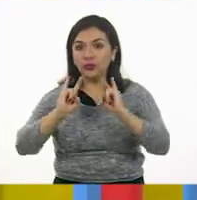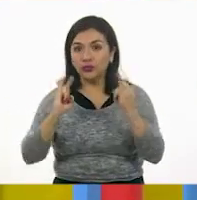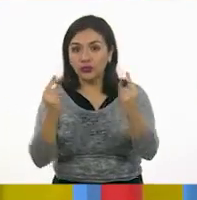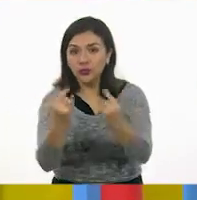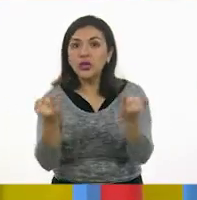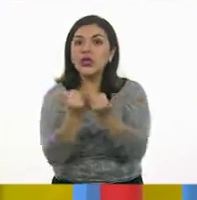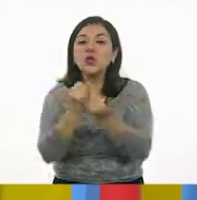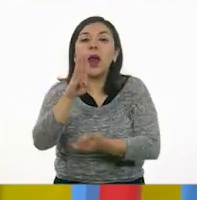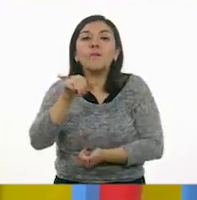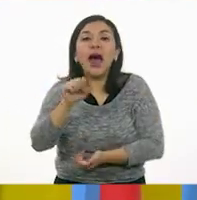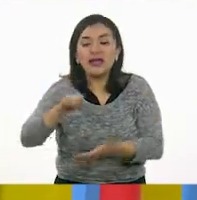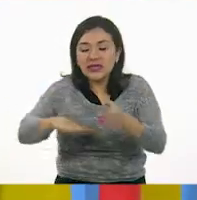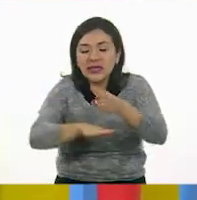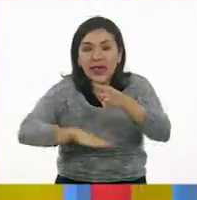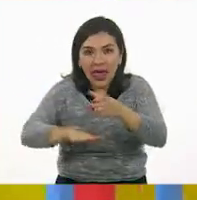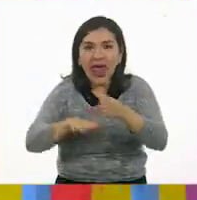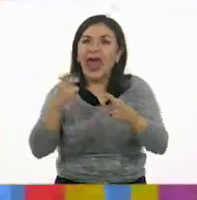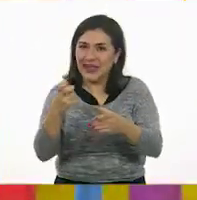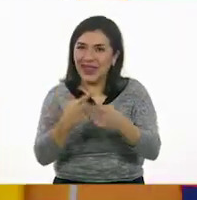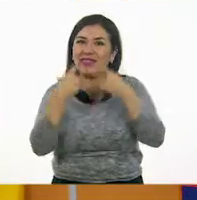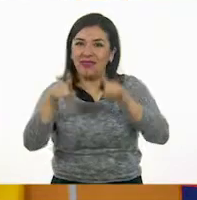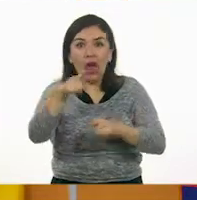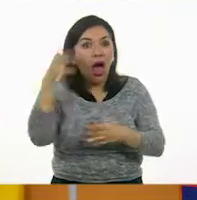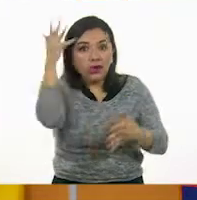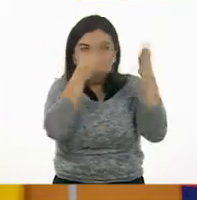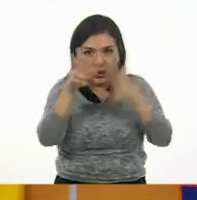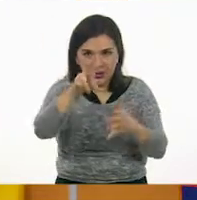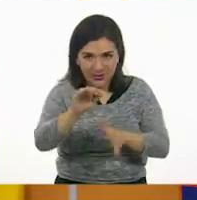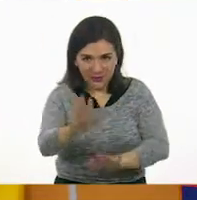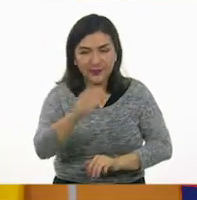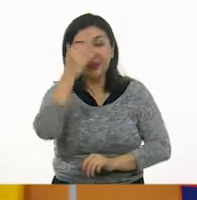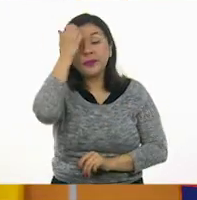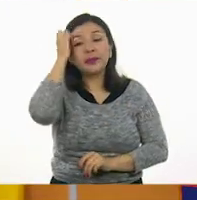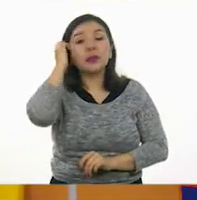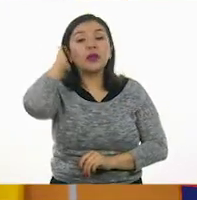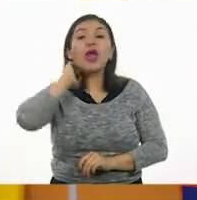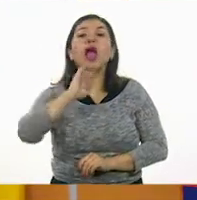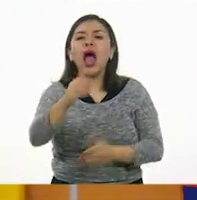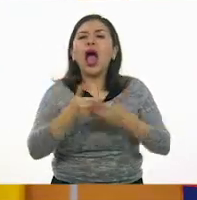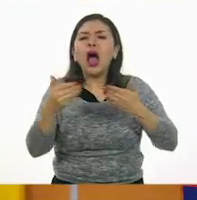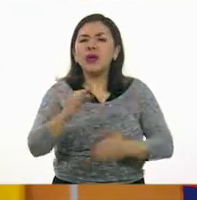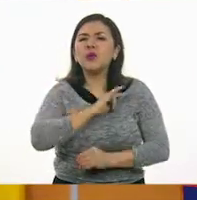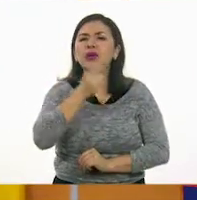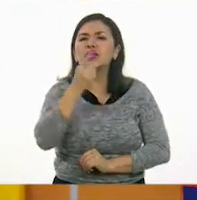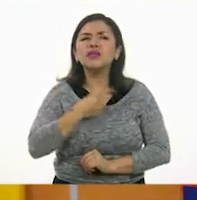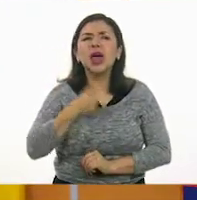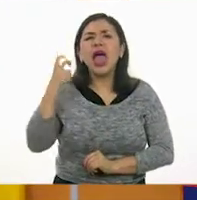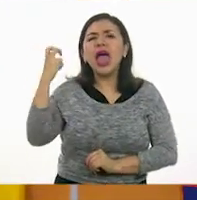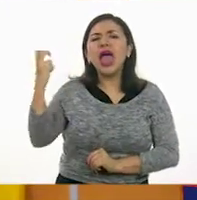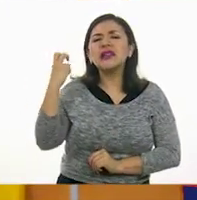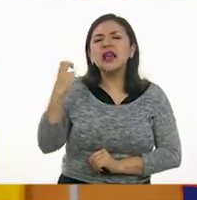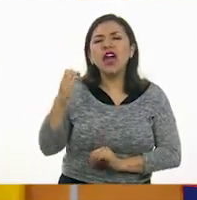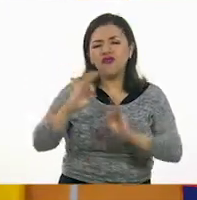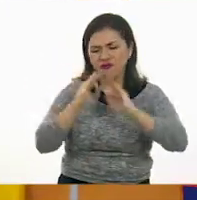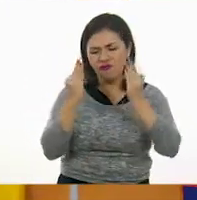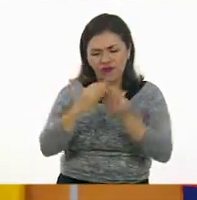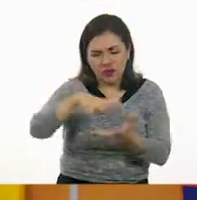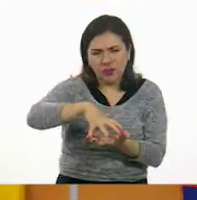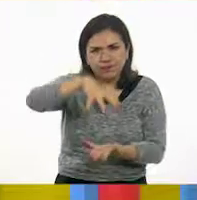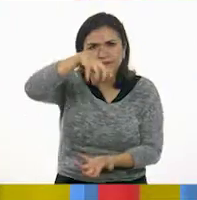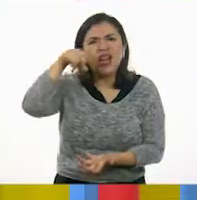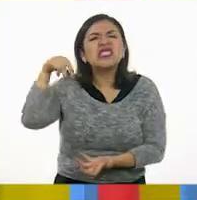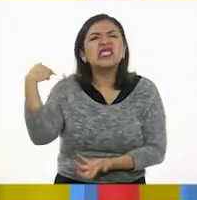Esa es la diferencia para que no nos confundamos. Muy bien. Ahora, ¿ya me puedes decir cómo se llama este cuerpo geométrico?